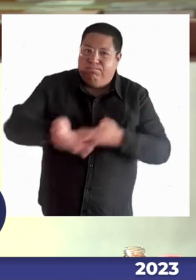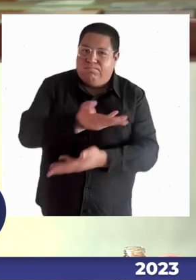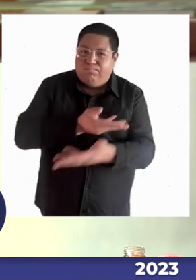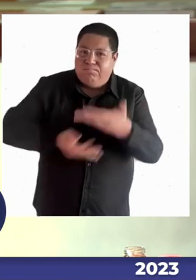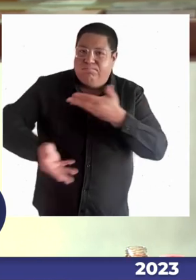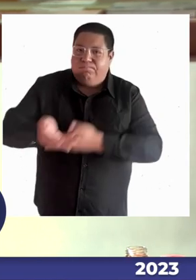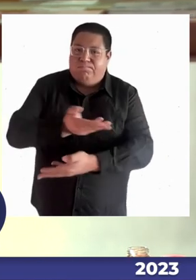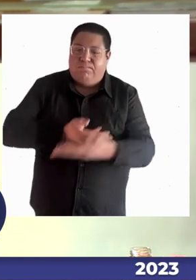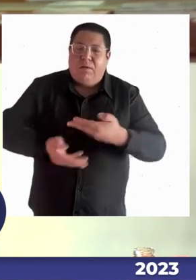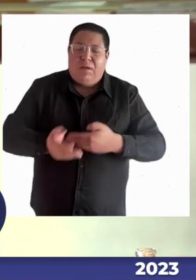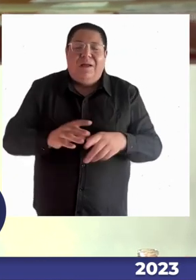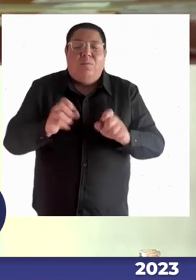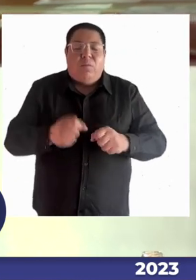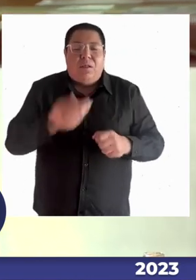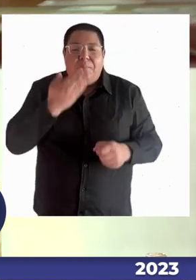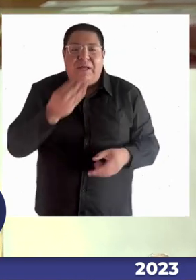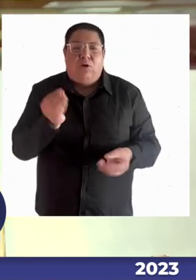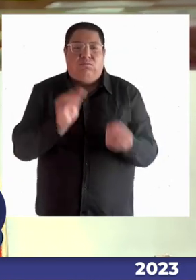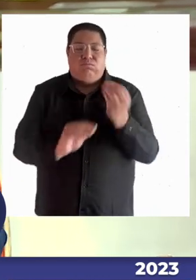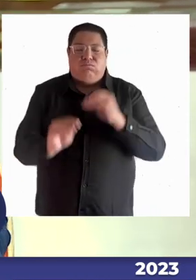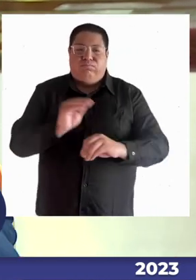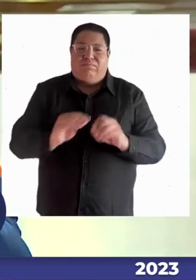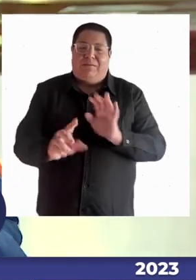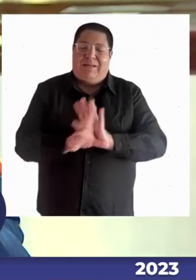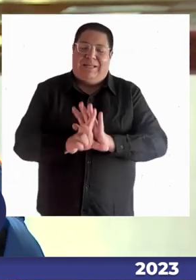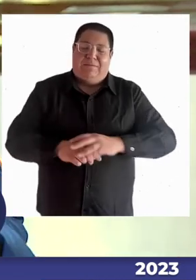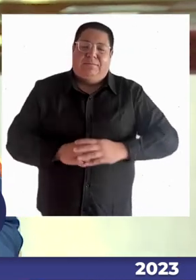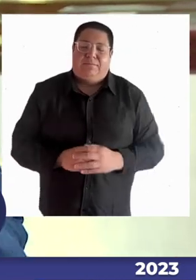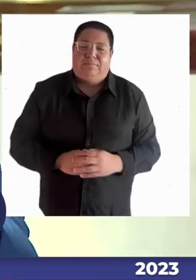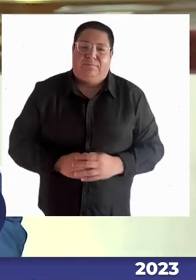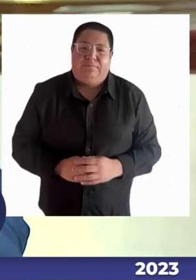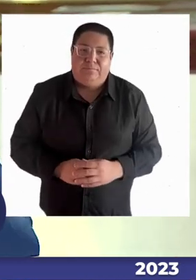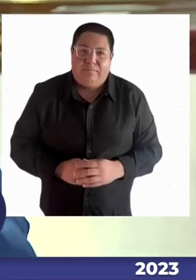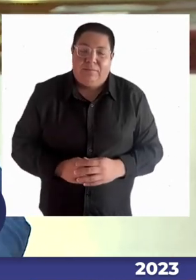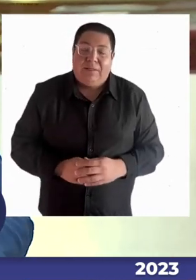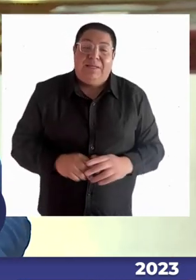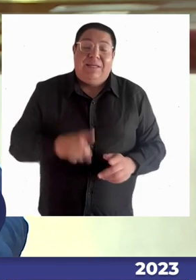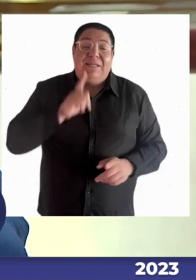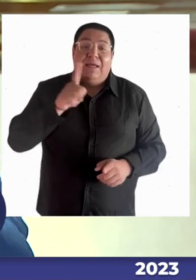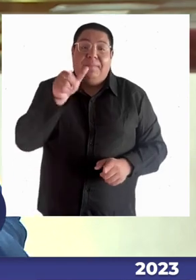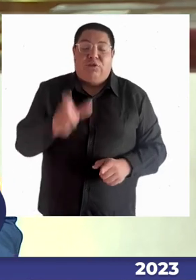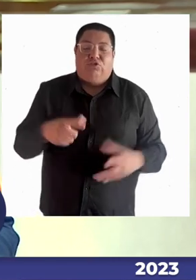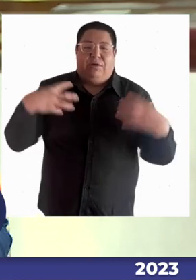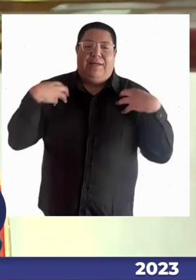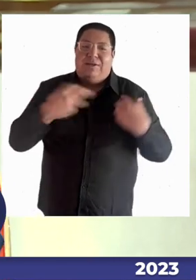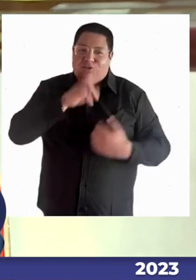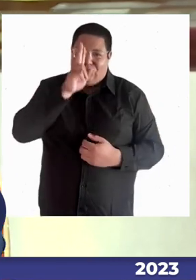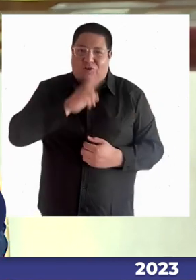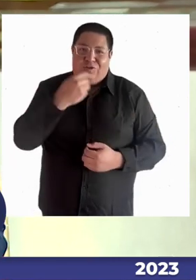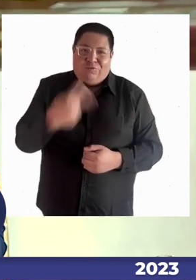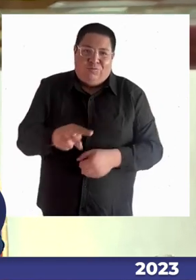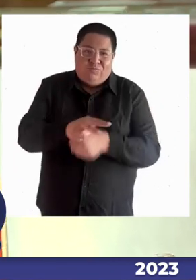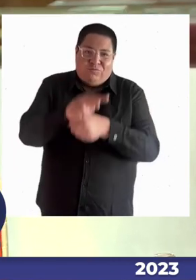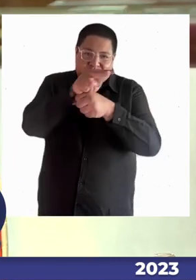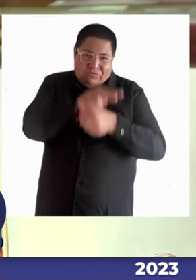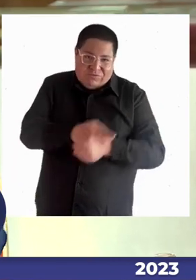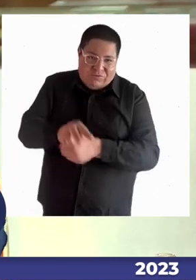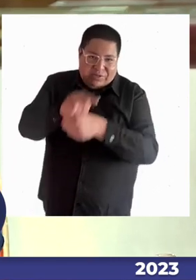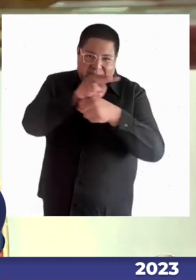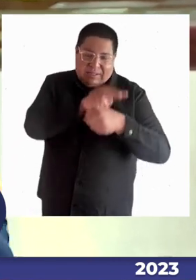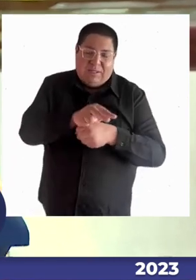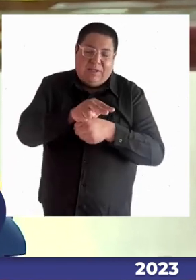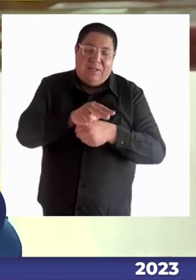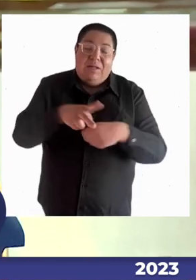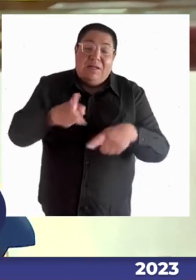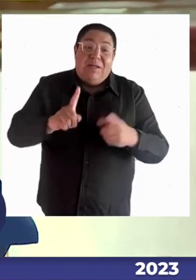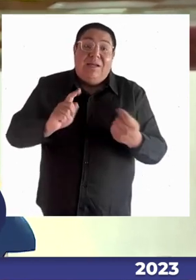los más chiquititos y chiquititas, el que somos una sociedad rica, inclusiva, diferente y que esa diferencia nos